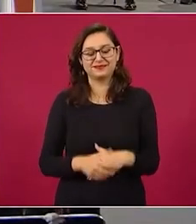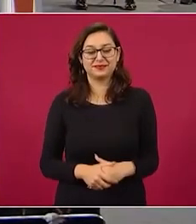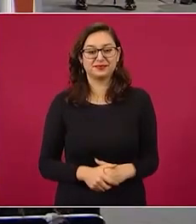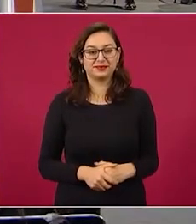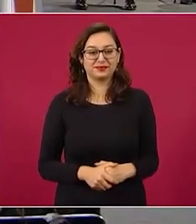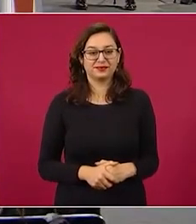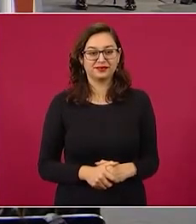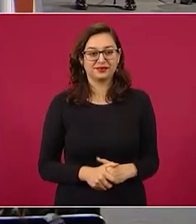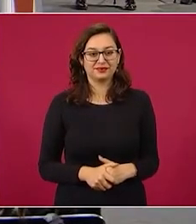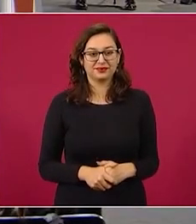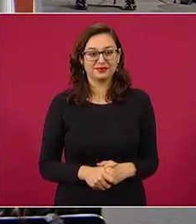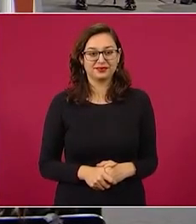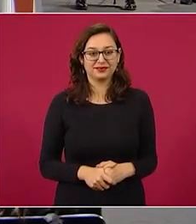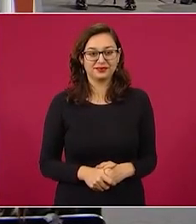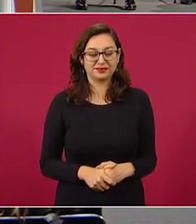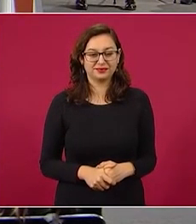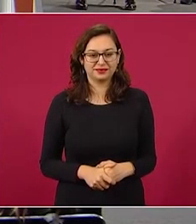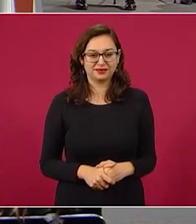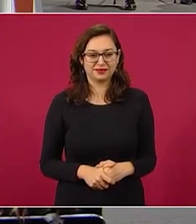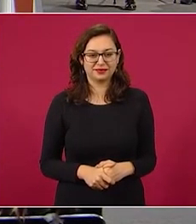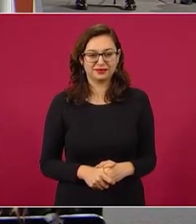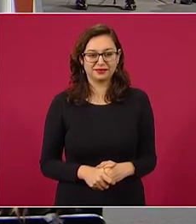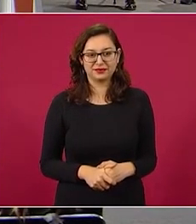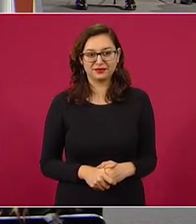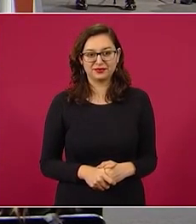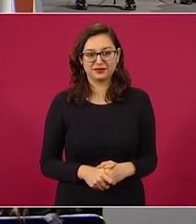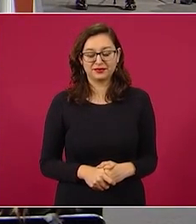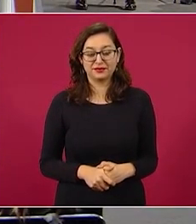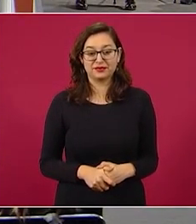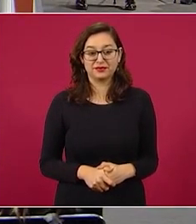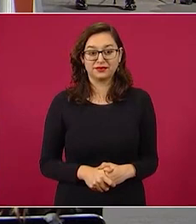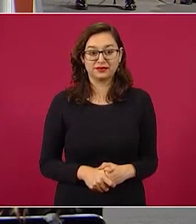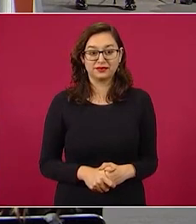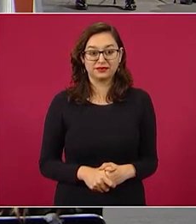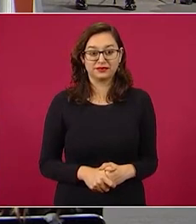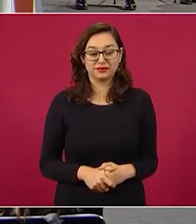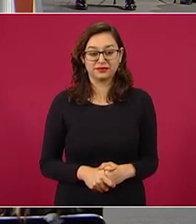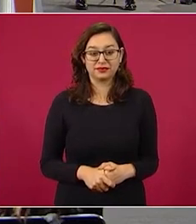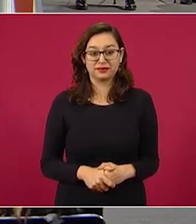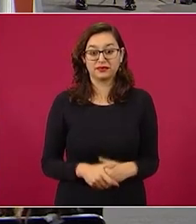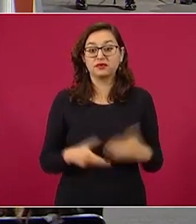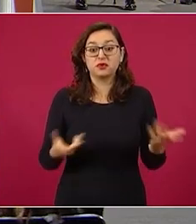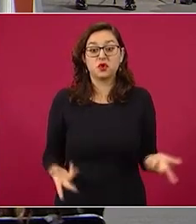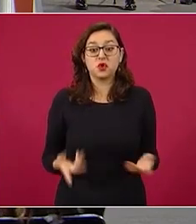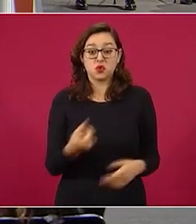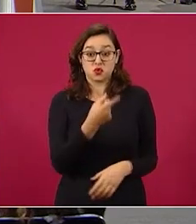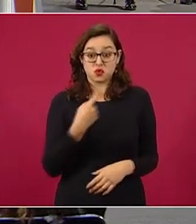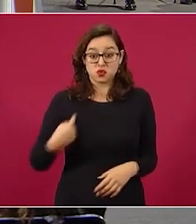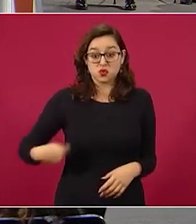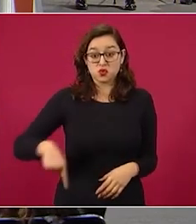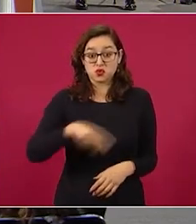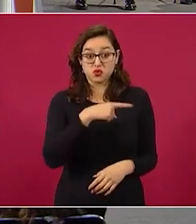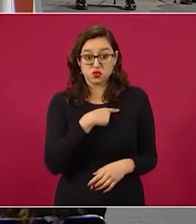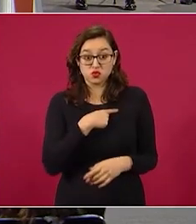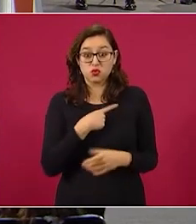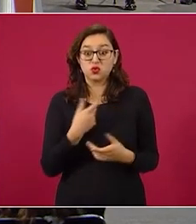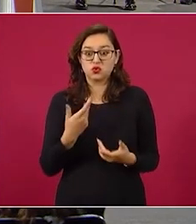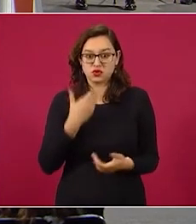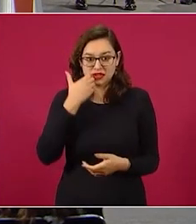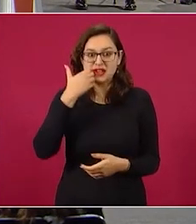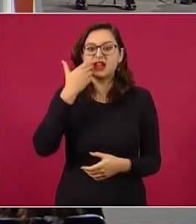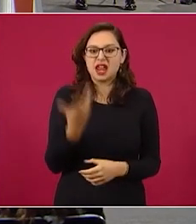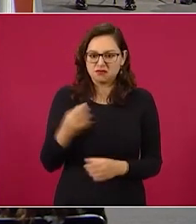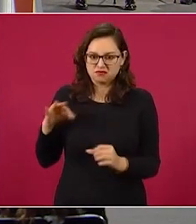Este... ...desidencial, que nos vengan a convertir en la mitad de las casillas, para poder correr a López.